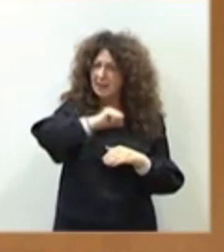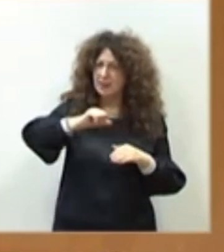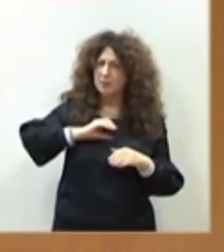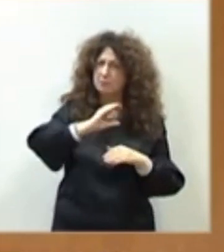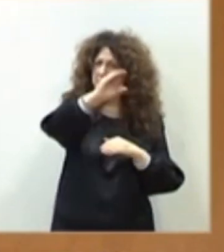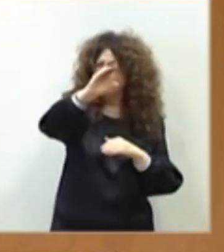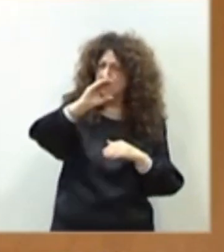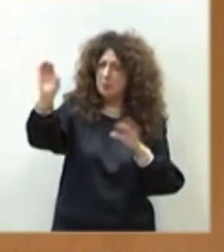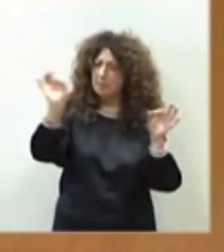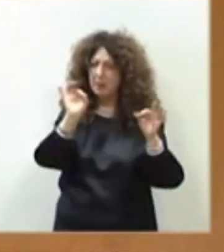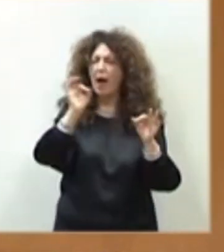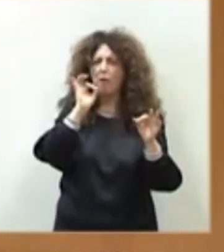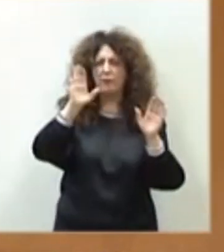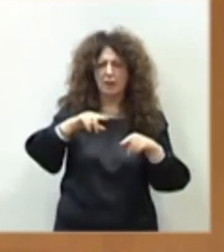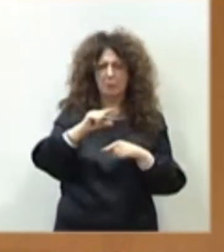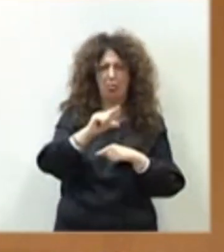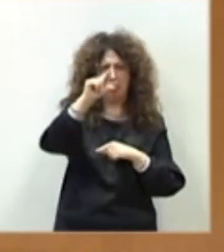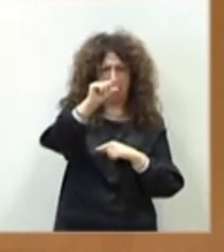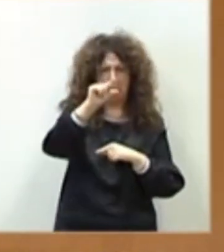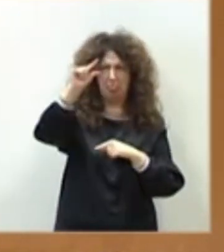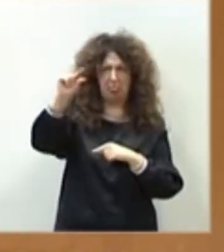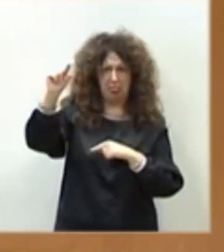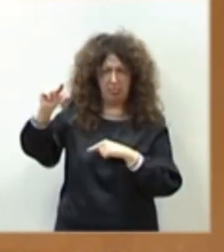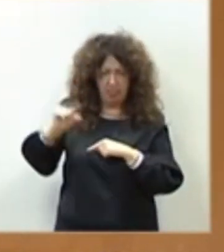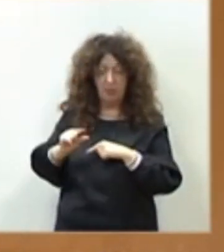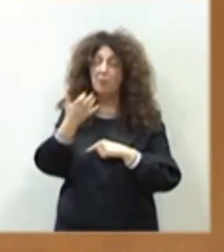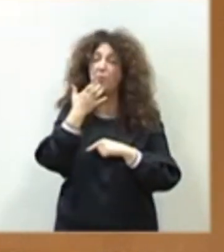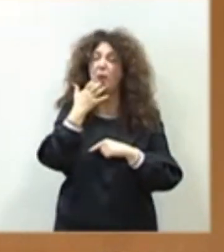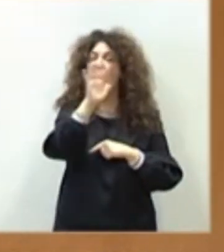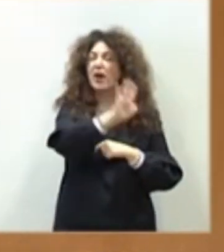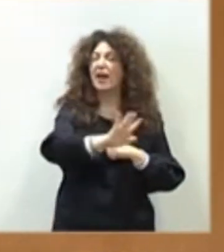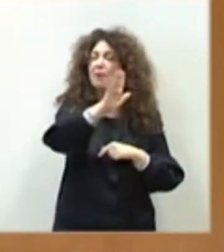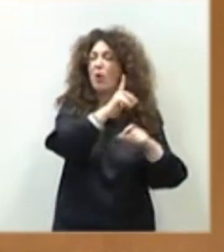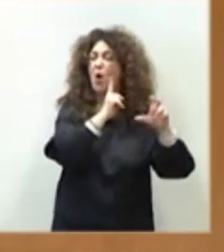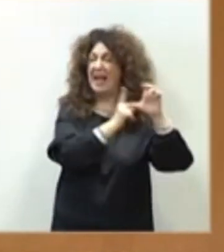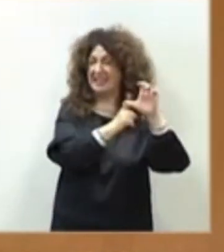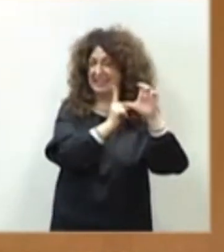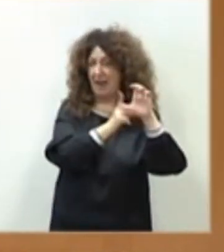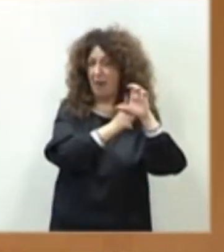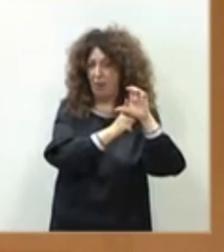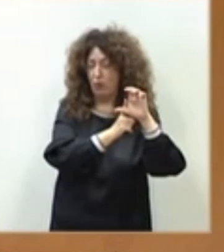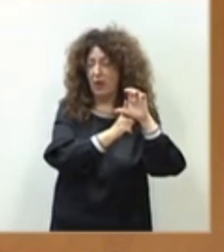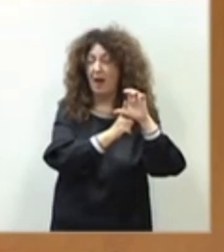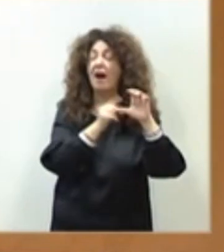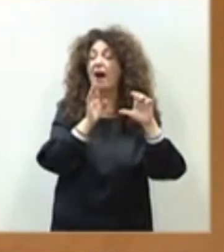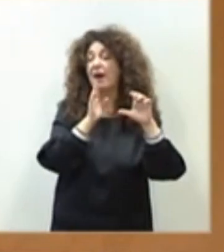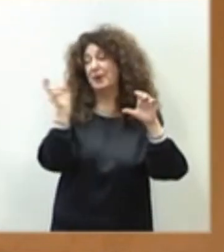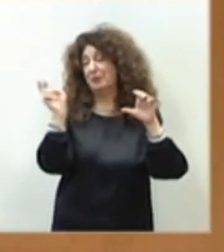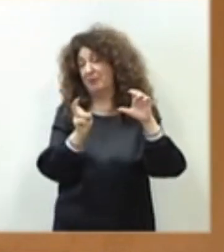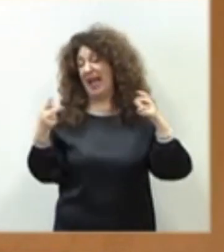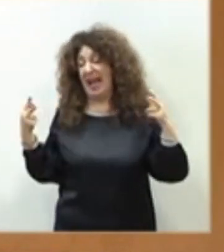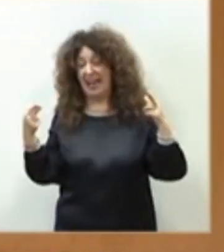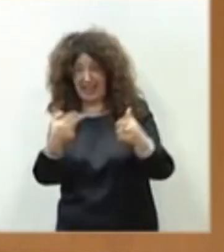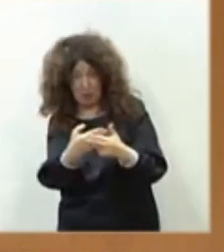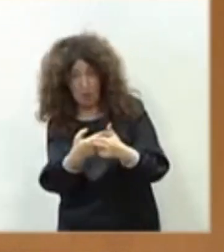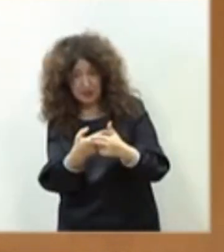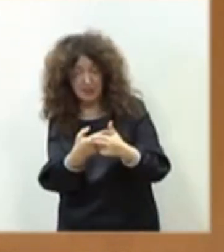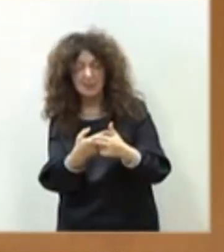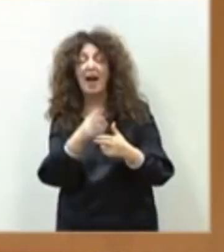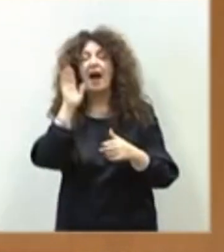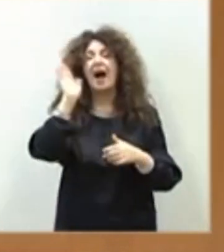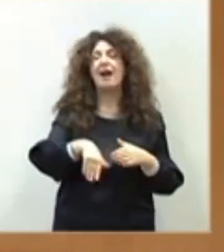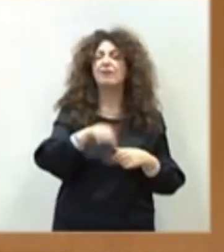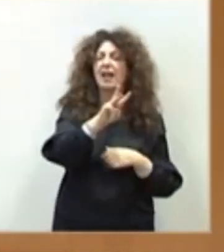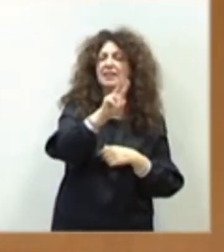los que tenían que llegar y resulta que tenemos comunidades como Extremadura que, como consecuencia de estos recortes en los ecoregímenes, van a ingresar 31